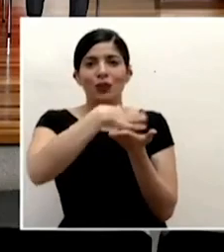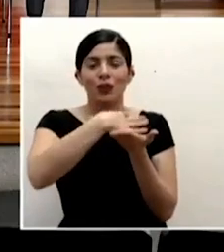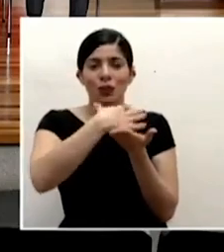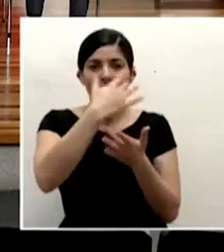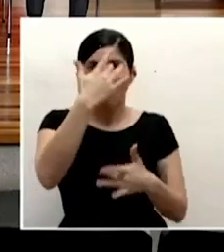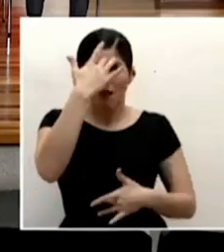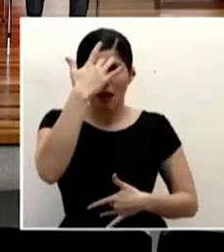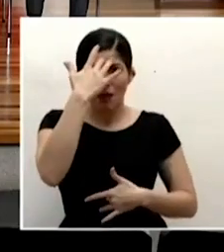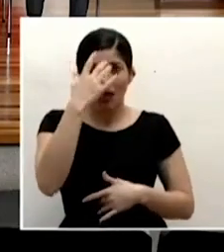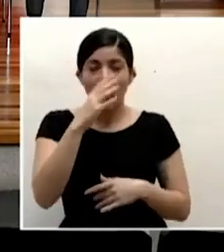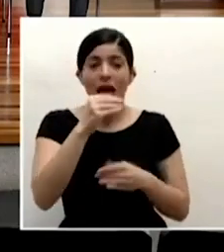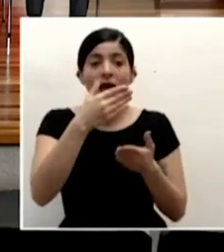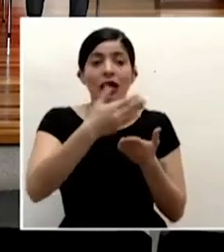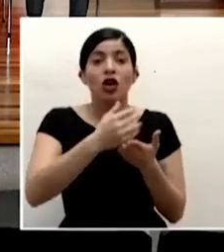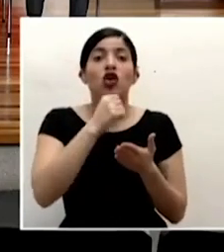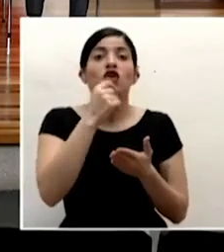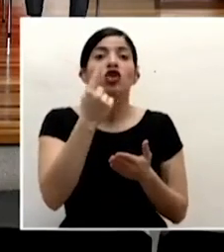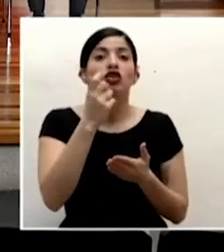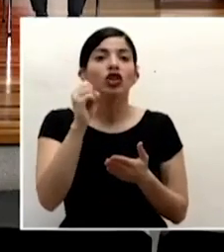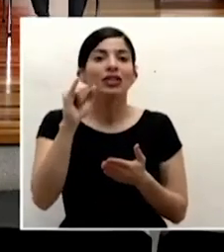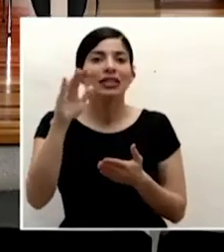bilateral y más allá del